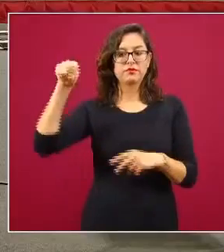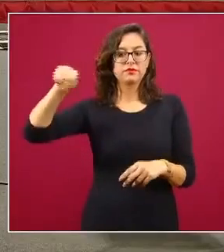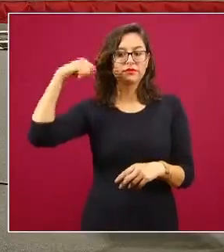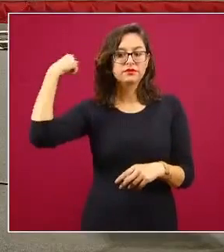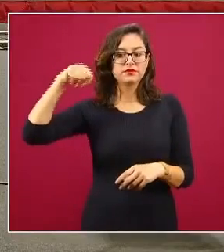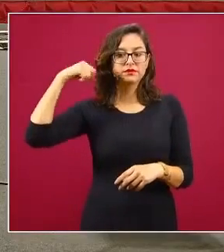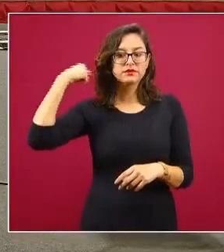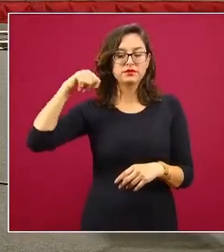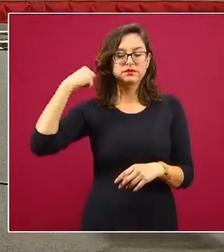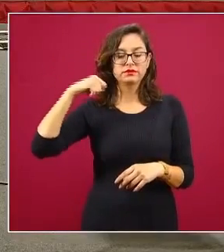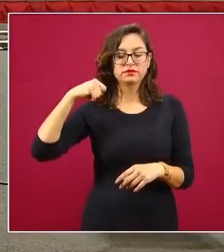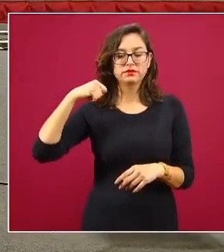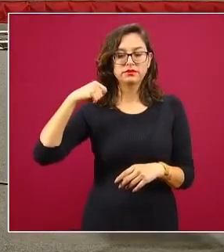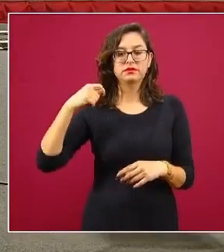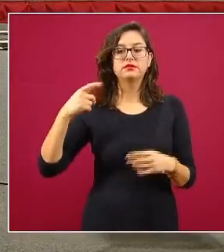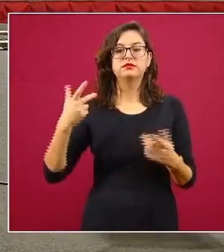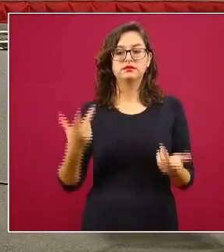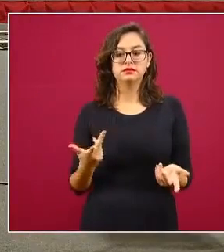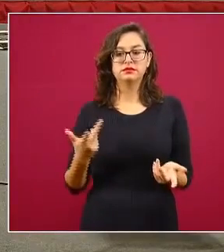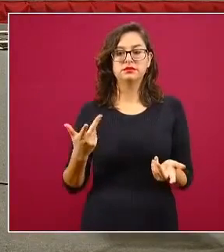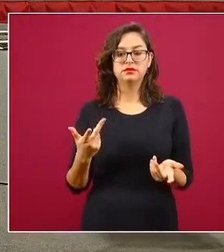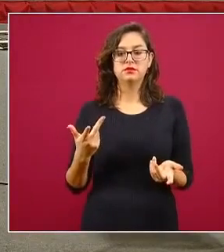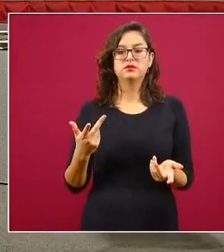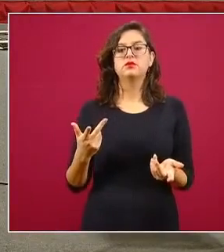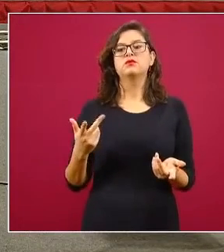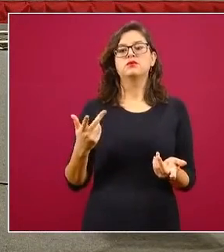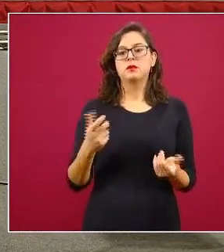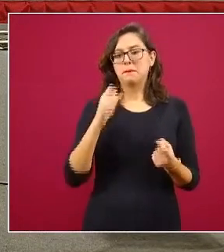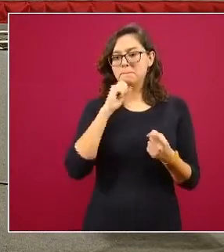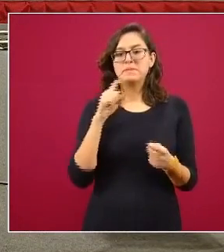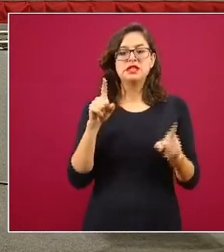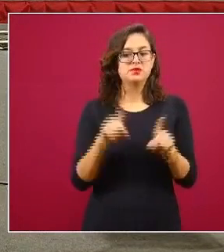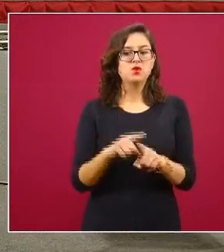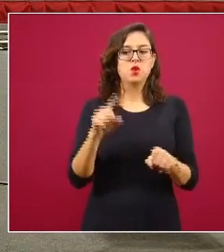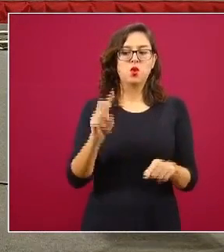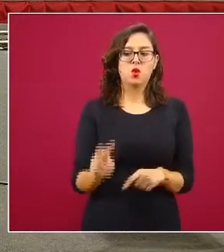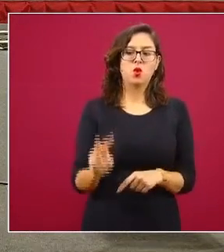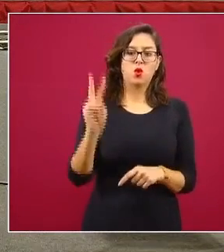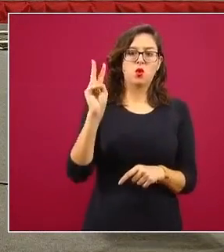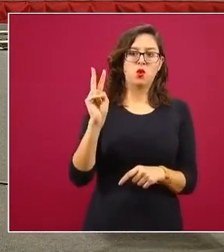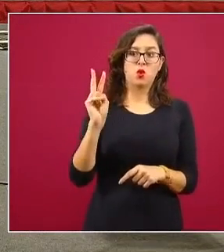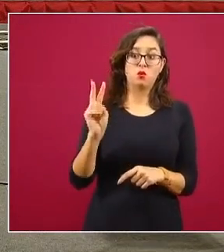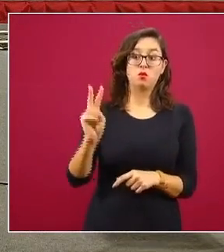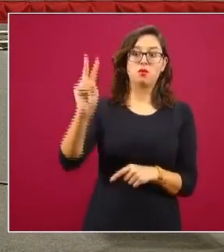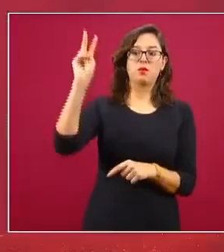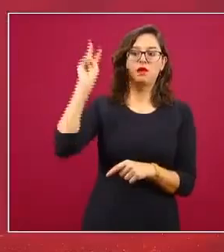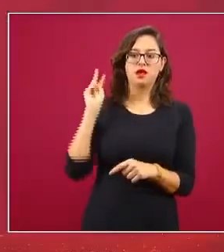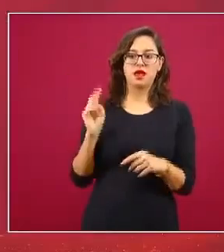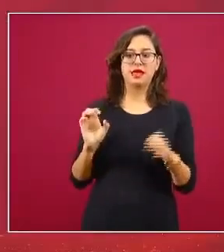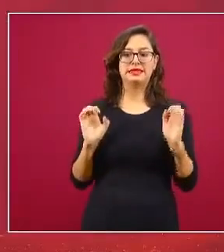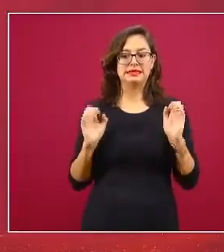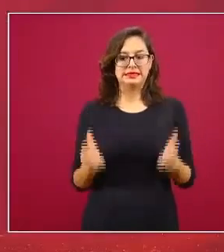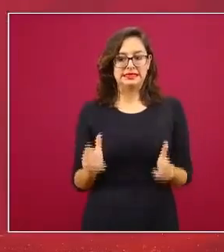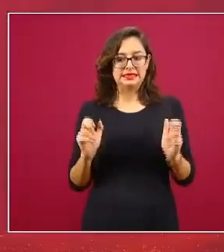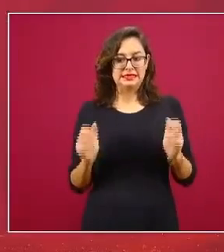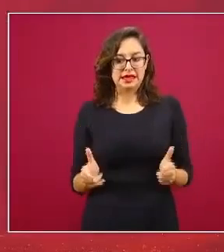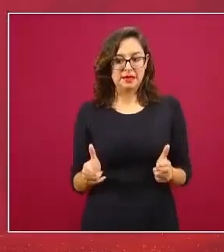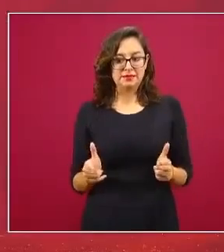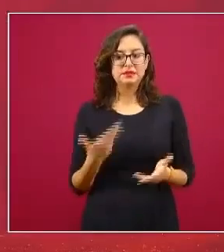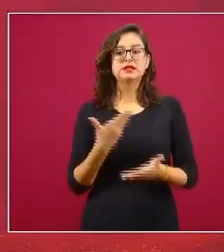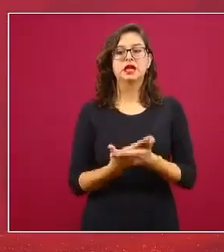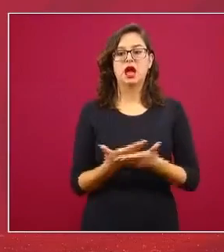Tabasco, porque se volvió a hacer un ejercicio similar a lo que se había hecho hace una semana en Chiapas,